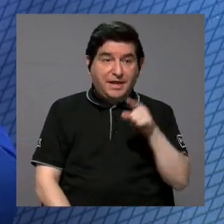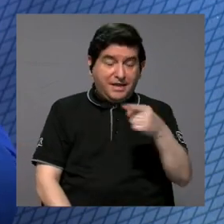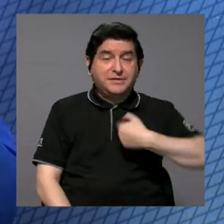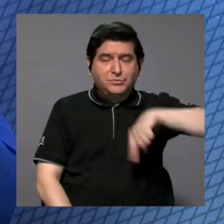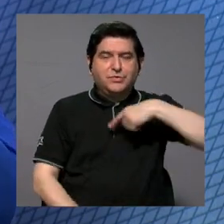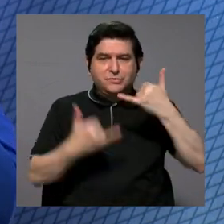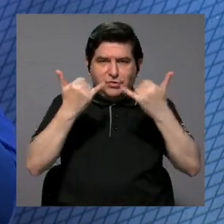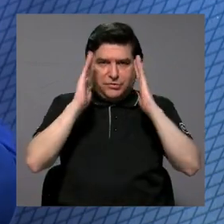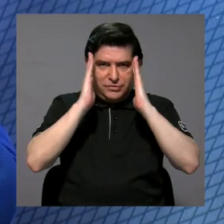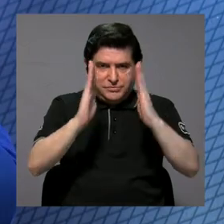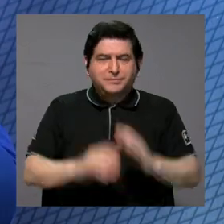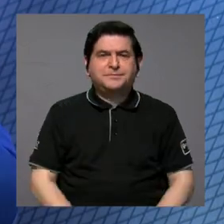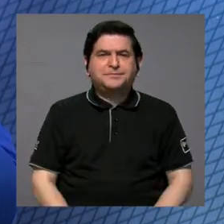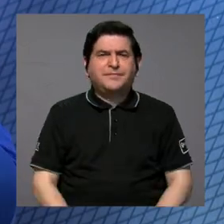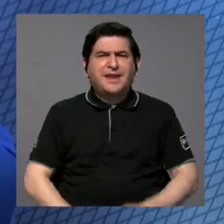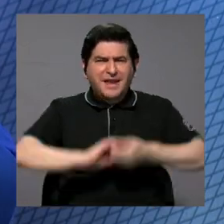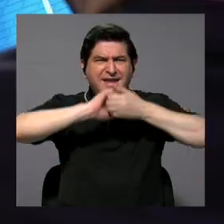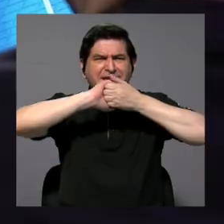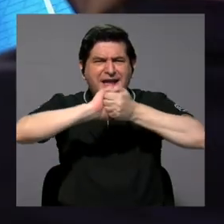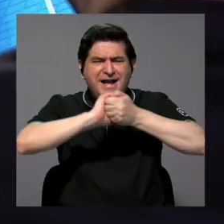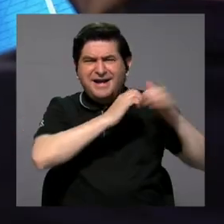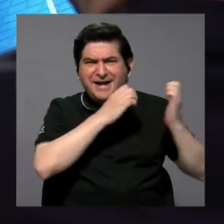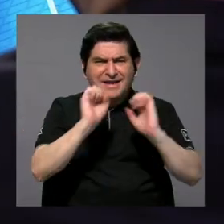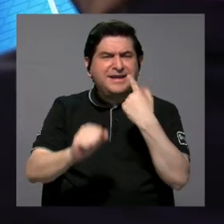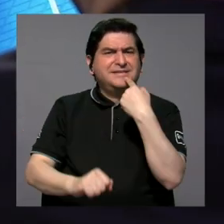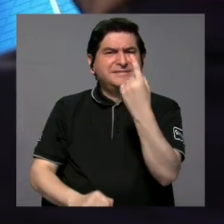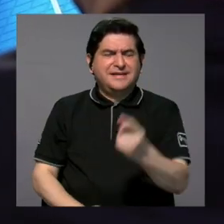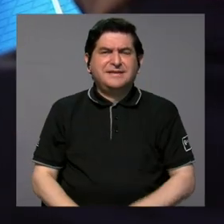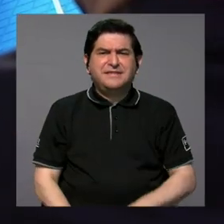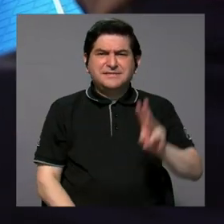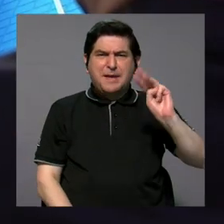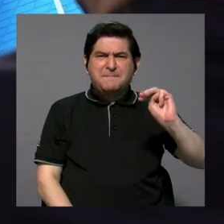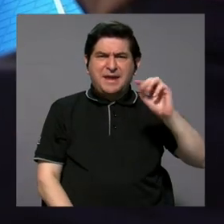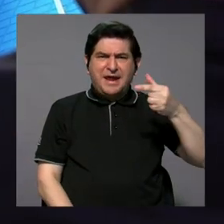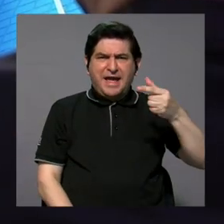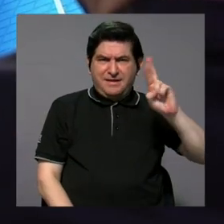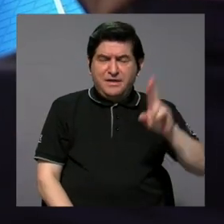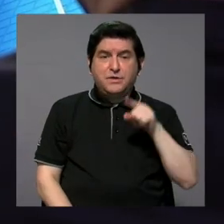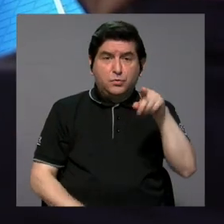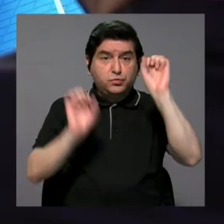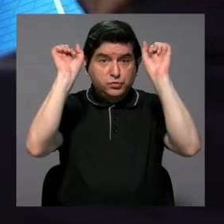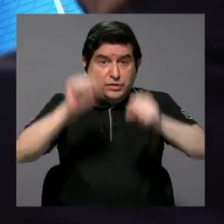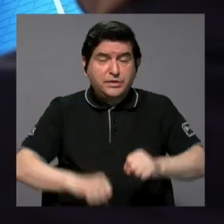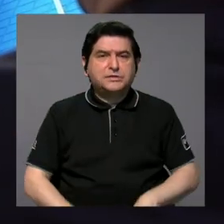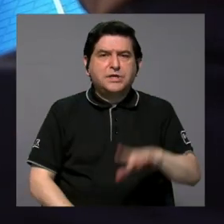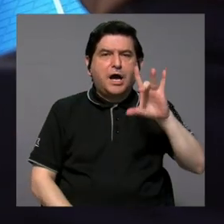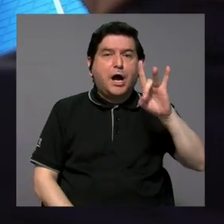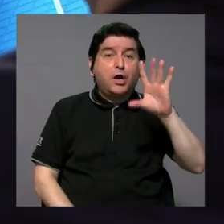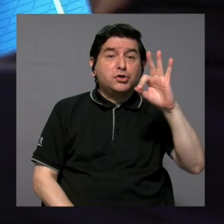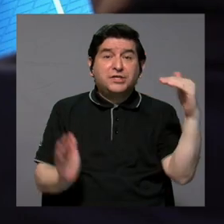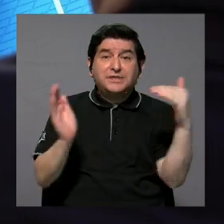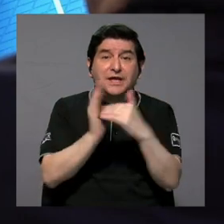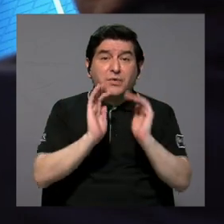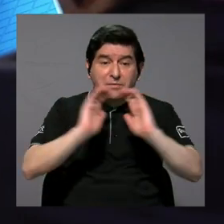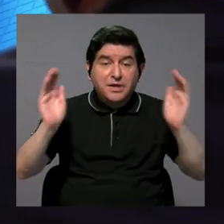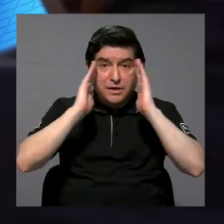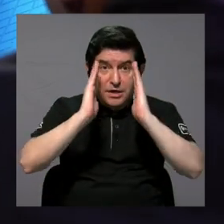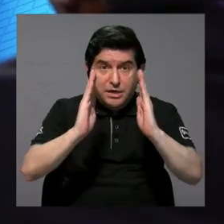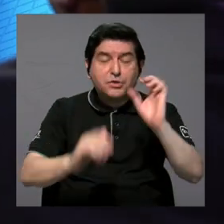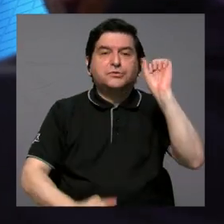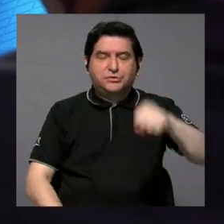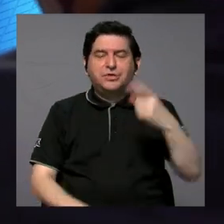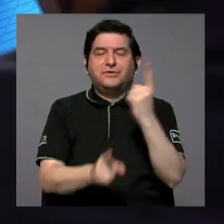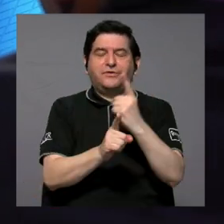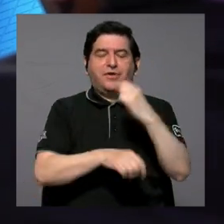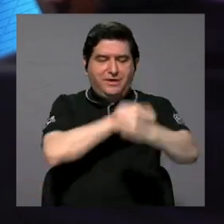eso estamos. Y estos aliados estratégicos justamente que nos menciona doña Milena, han permitido que ustedes lleguen a más de 89 mil niños. Correcto,